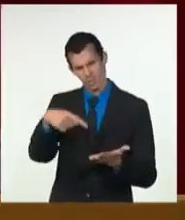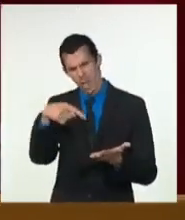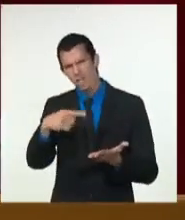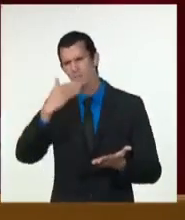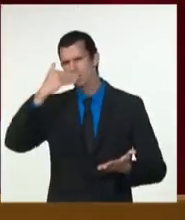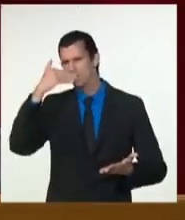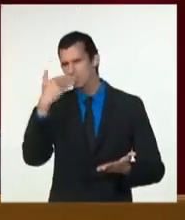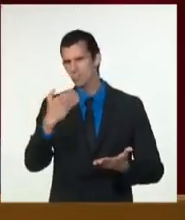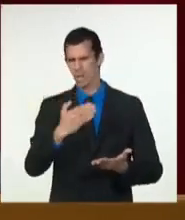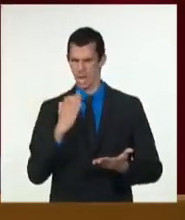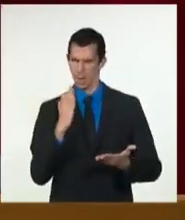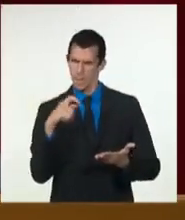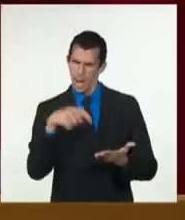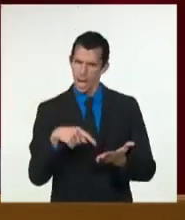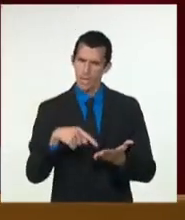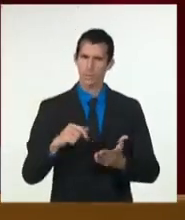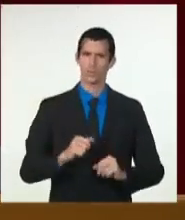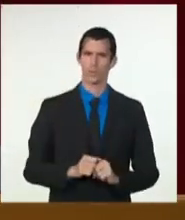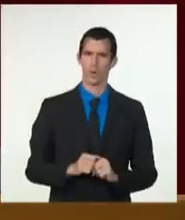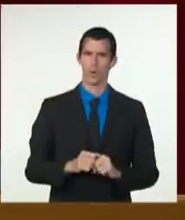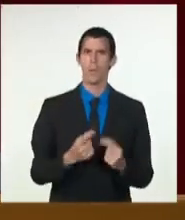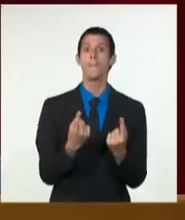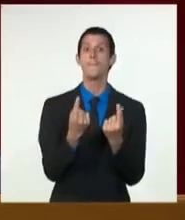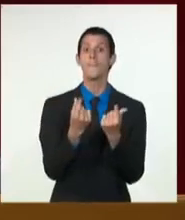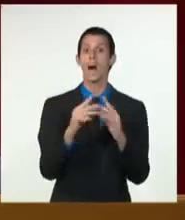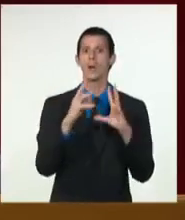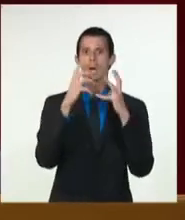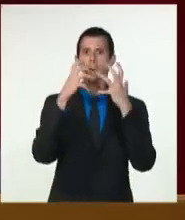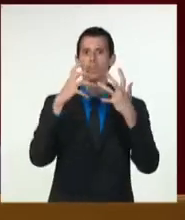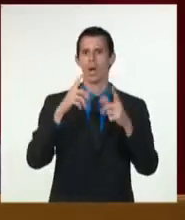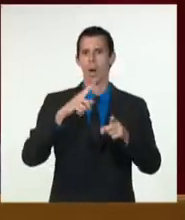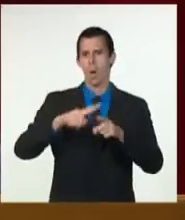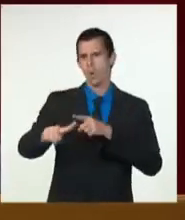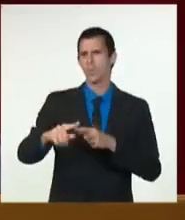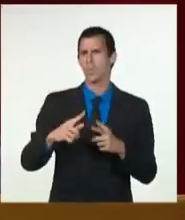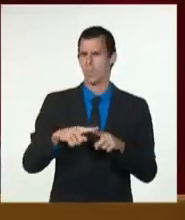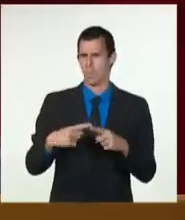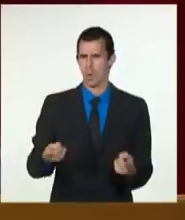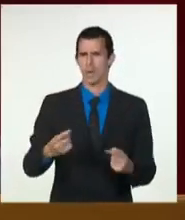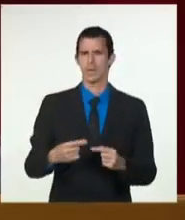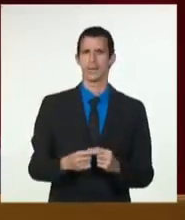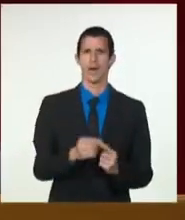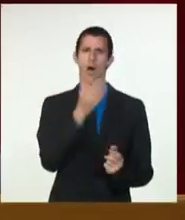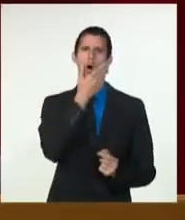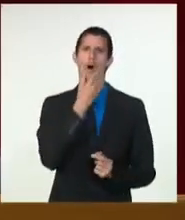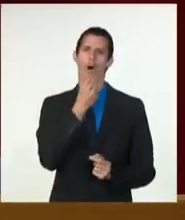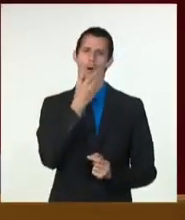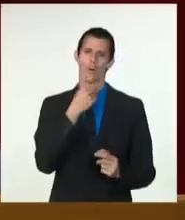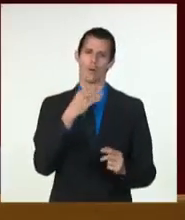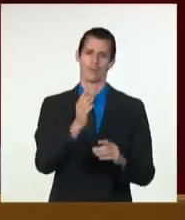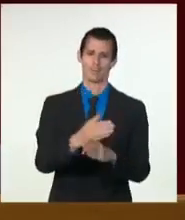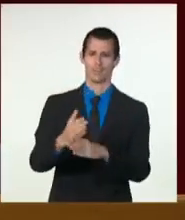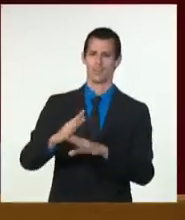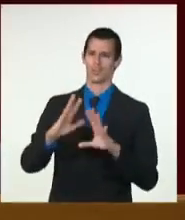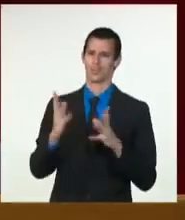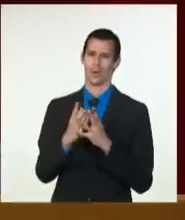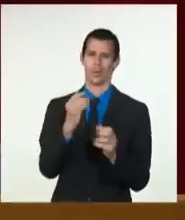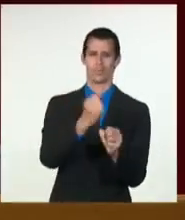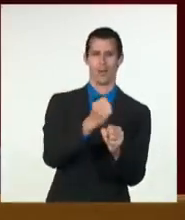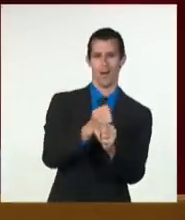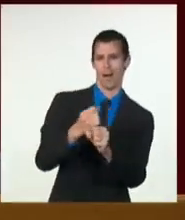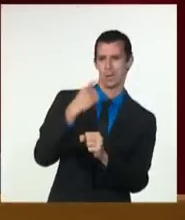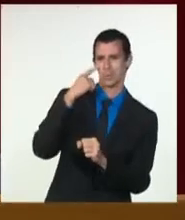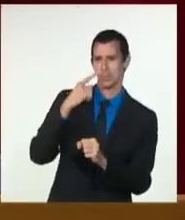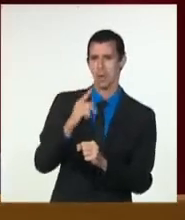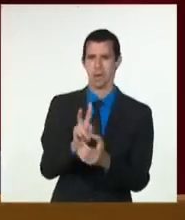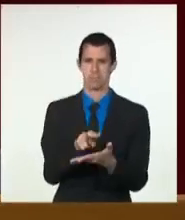también por la cantidad de jóvenes diputados de distintas profesiones y de todo el país que aportaron sus puntos de